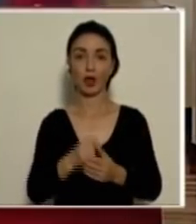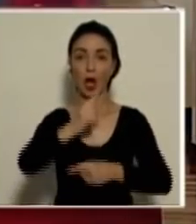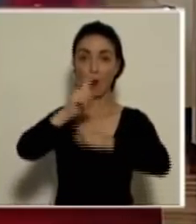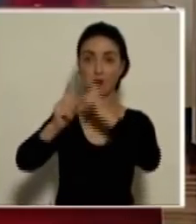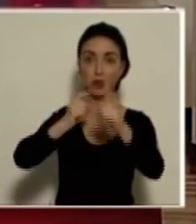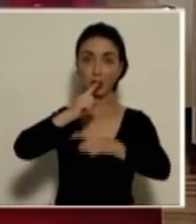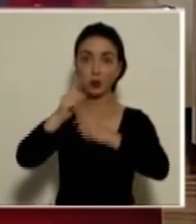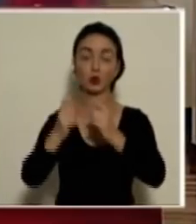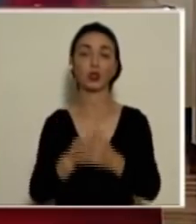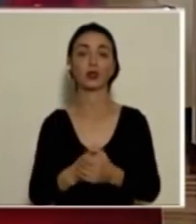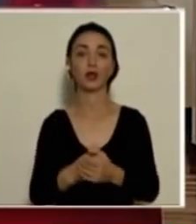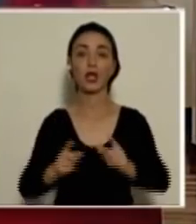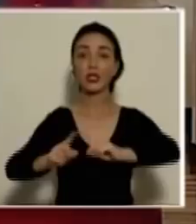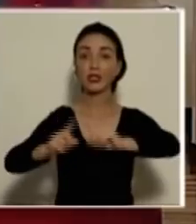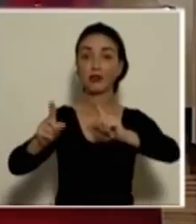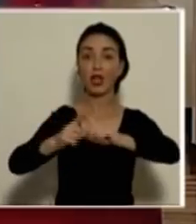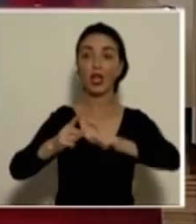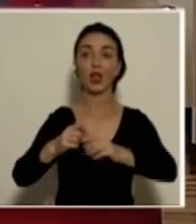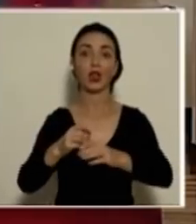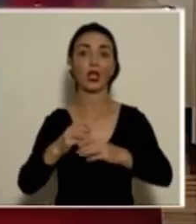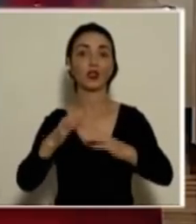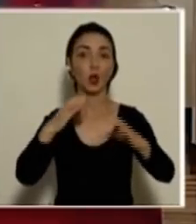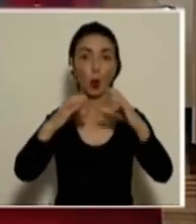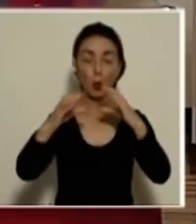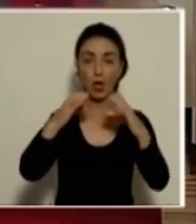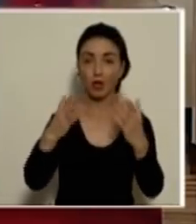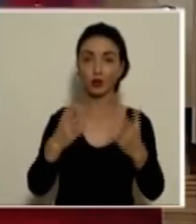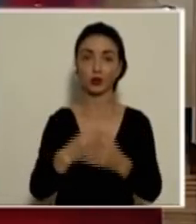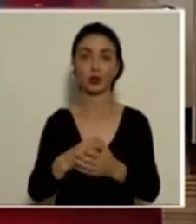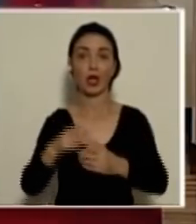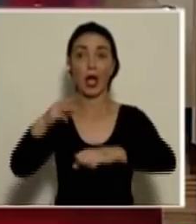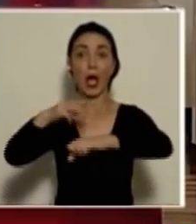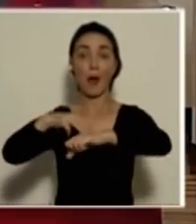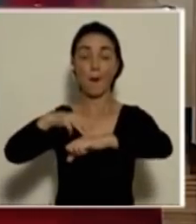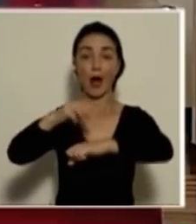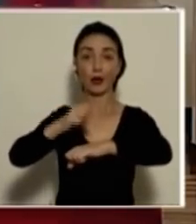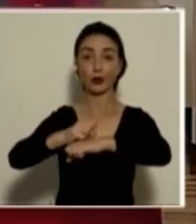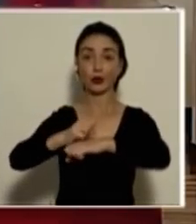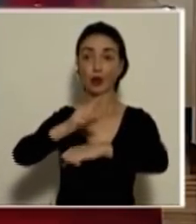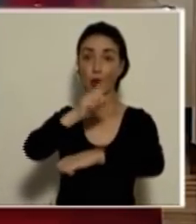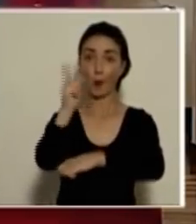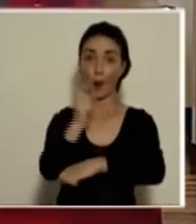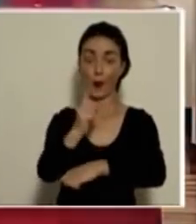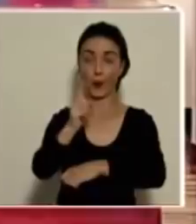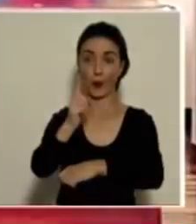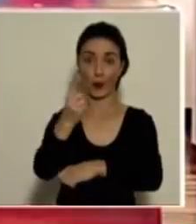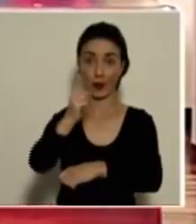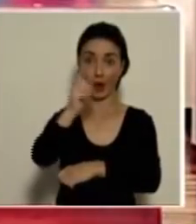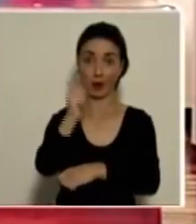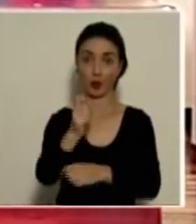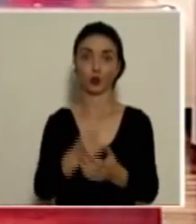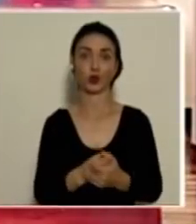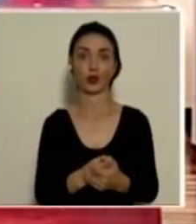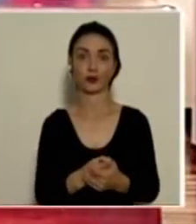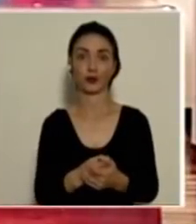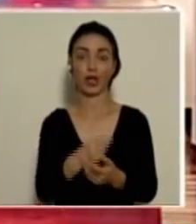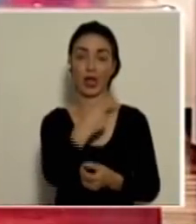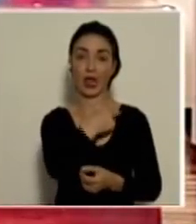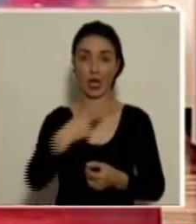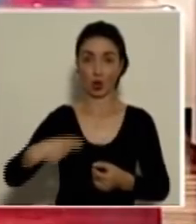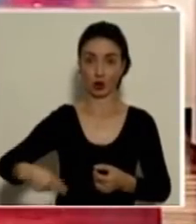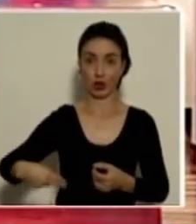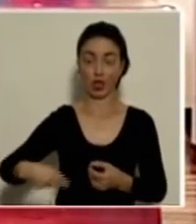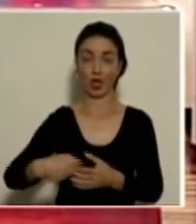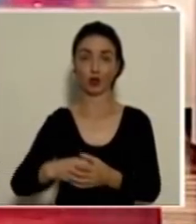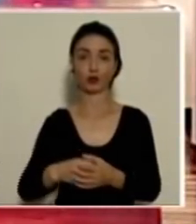consultas de los medios de comunicación. Don Michael, la primera consulta de los medios regionales es para usted, del acontecer herediano.